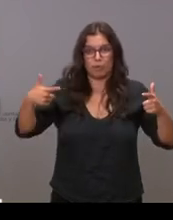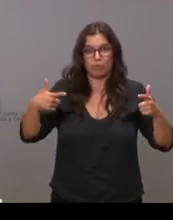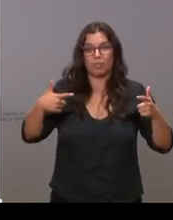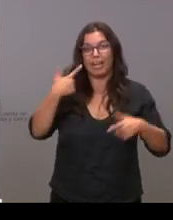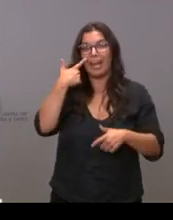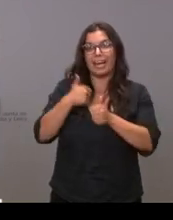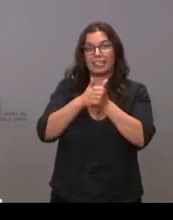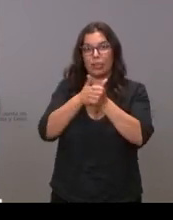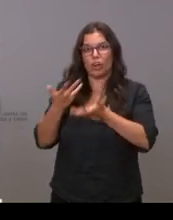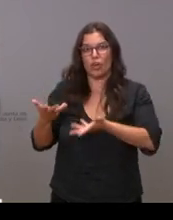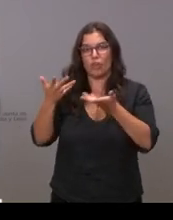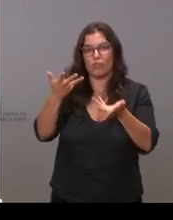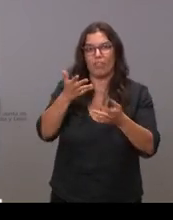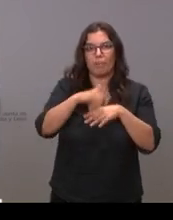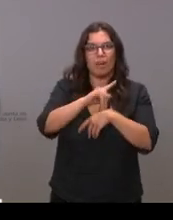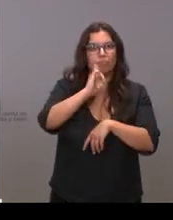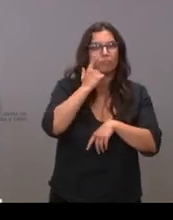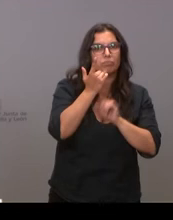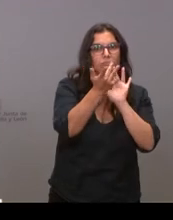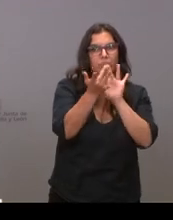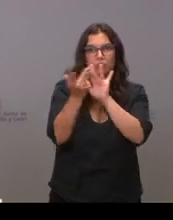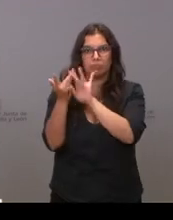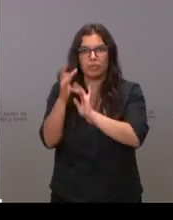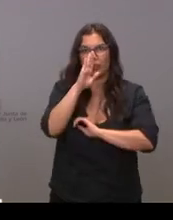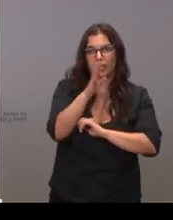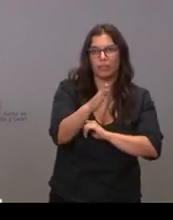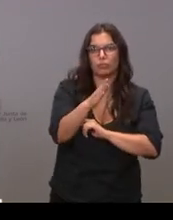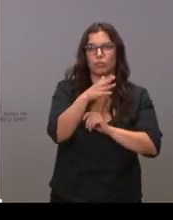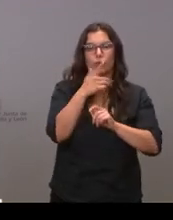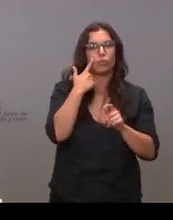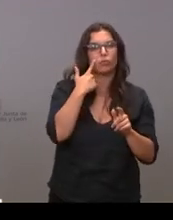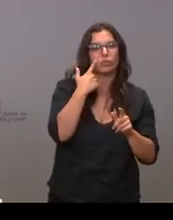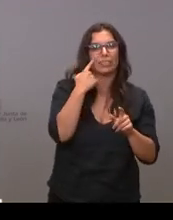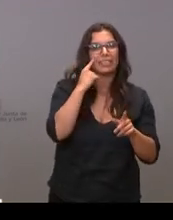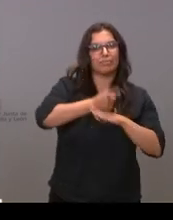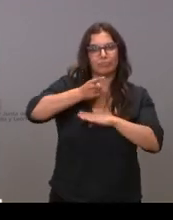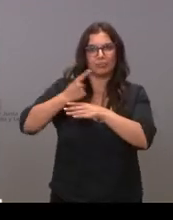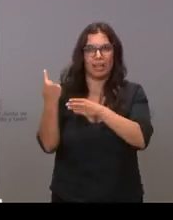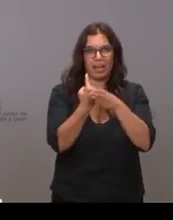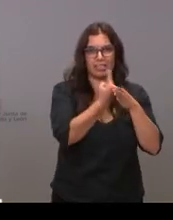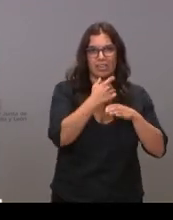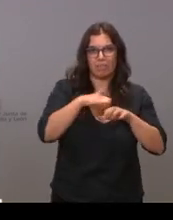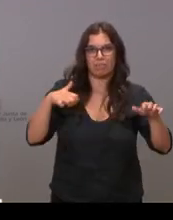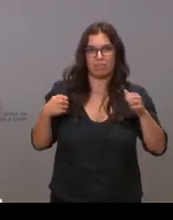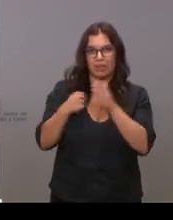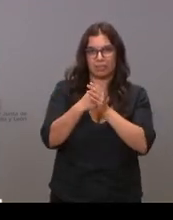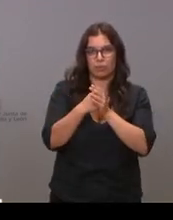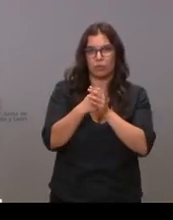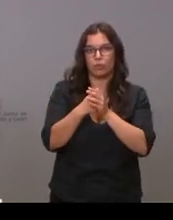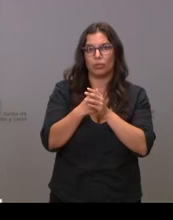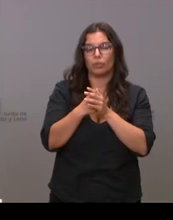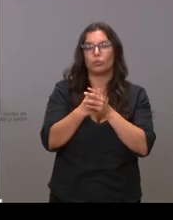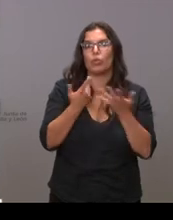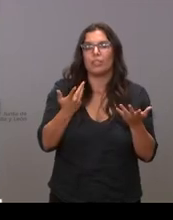dispuestos para bueno localizar a los contactos directos y tratar de aislar de aislar lo más posible al mayor número de gente pues